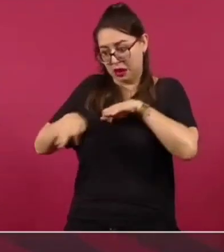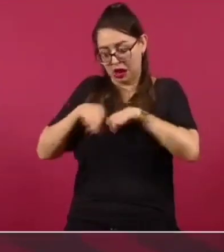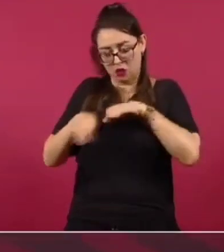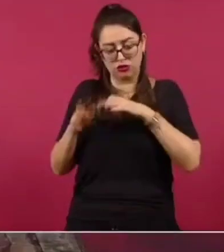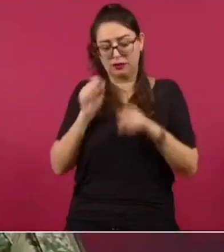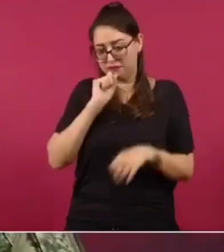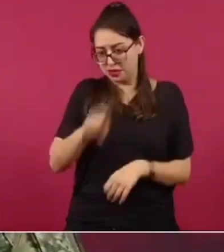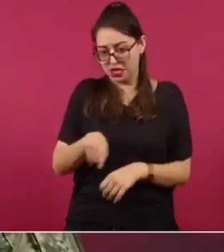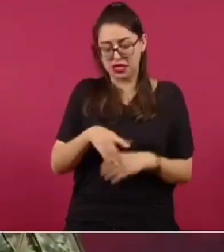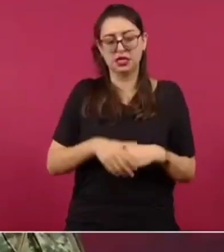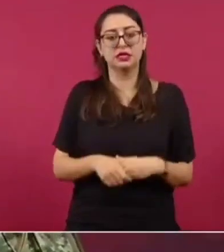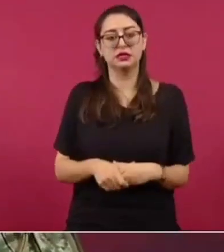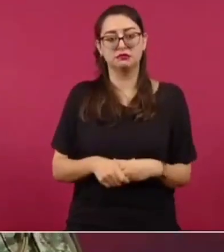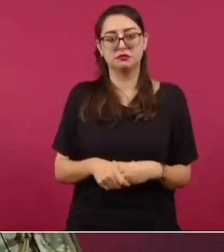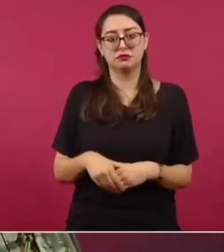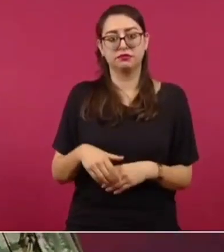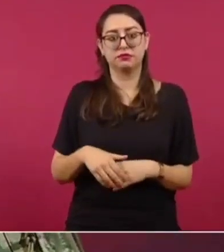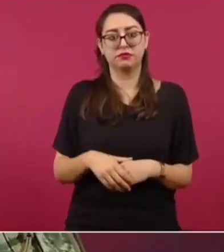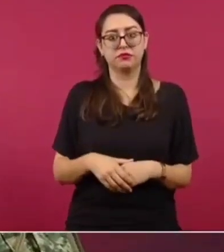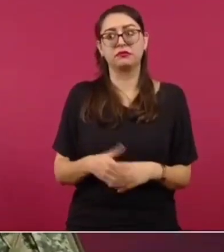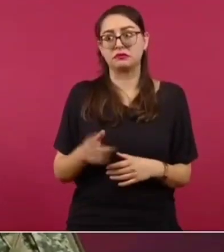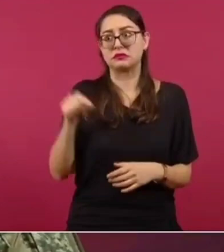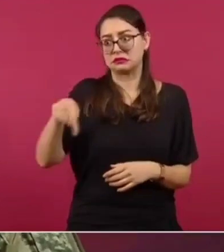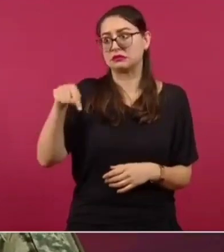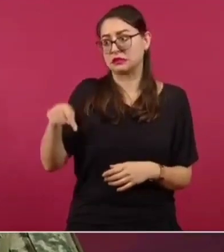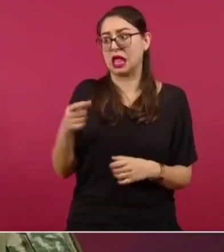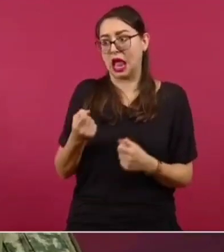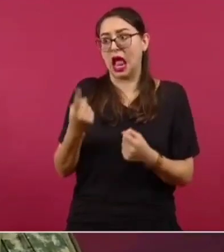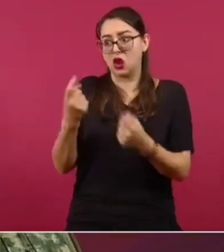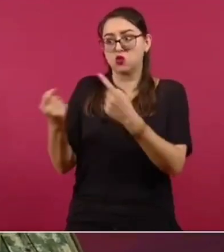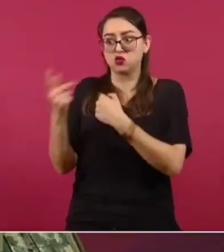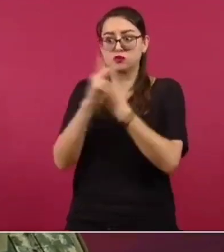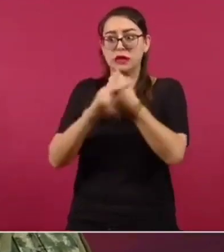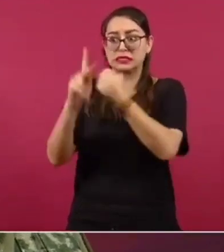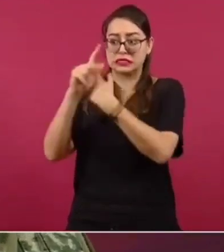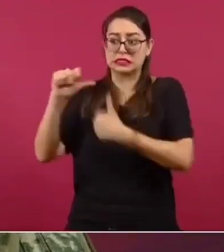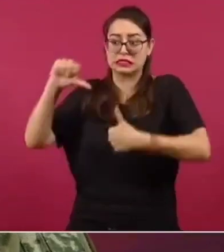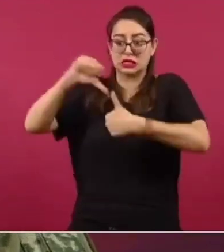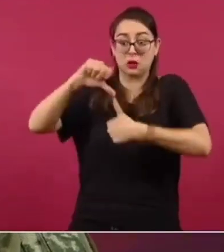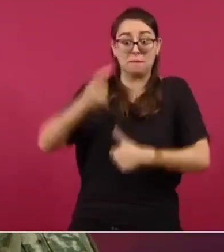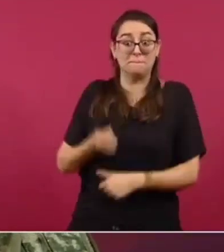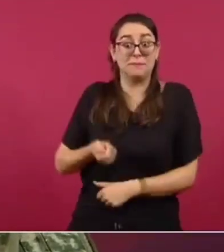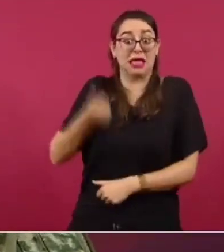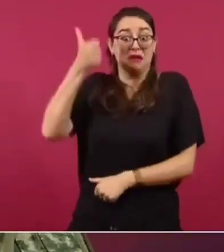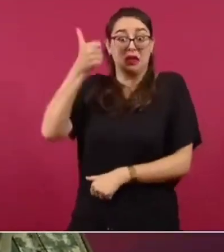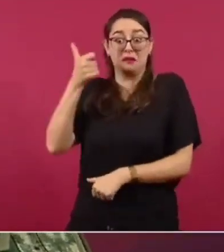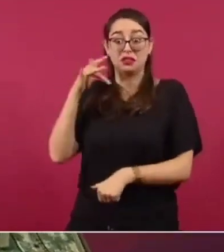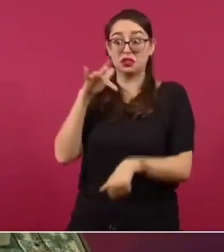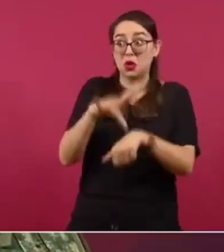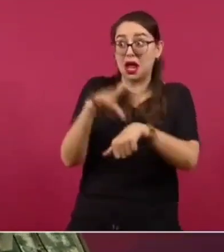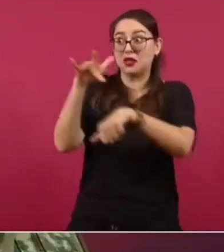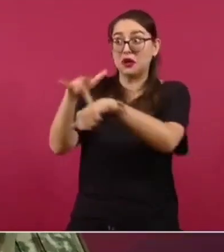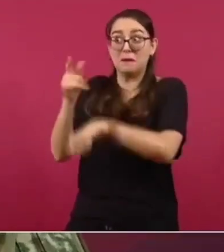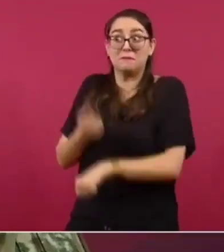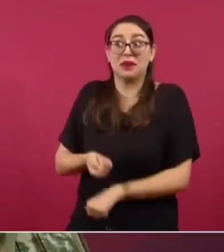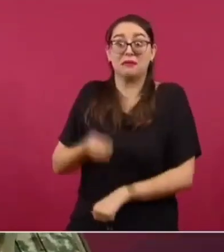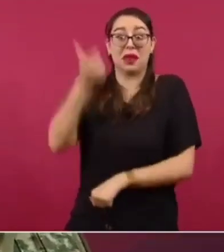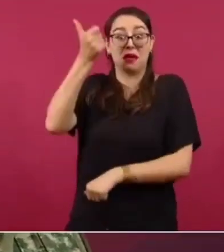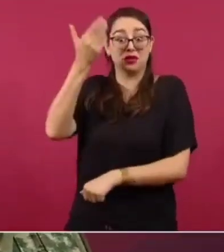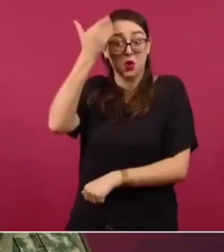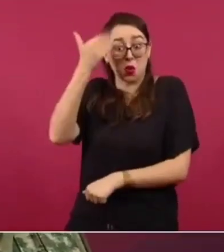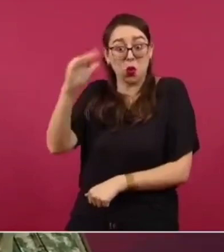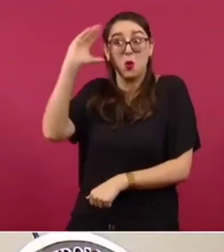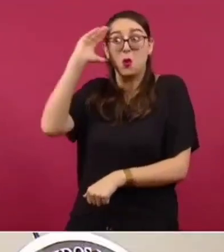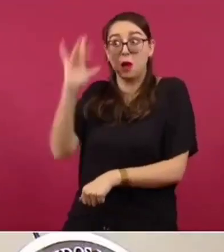la oportunidad por primera vez de visitar algunos países centroamericanos, incluyendo Cuba. Y en